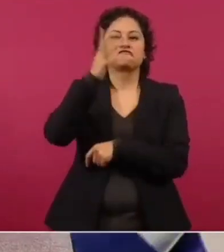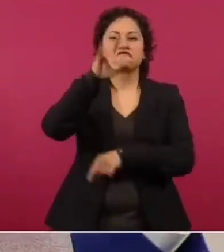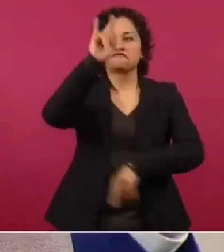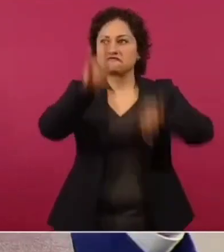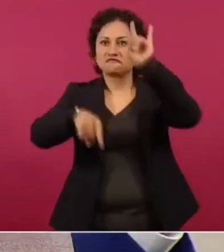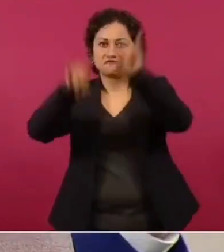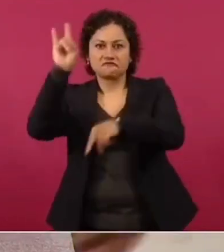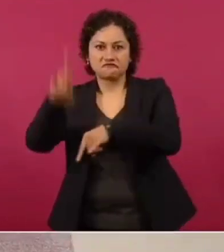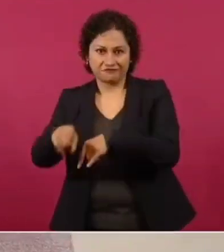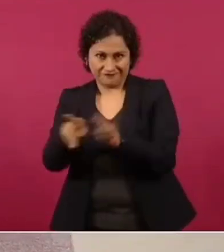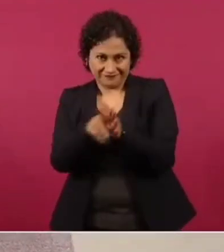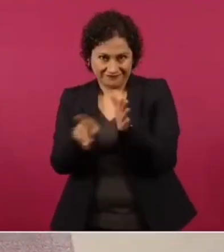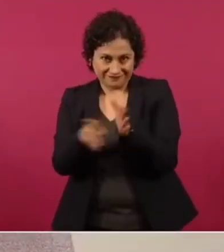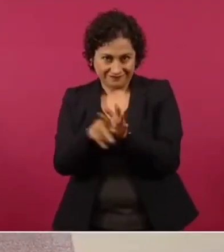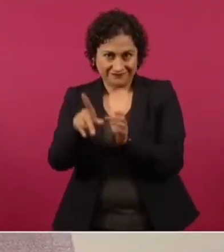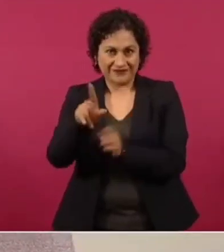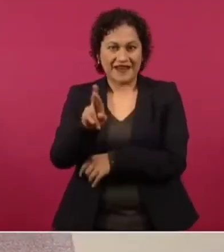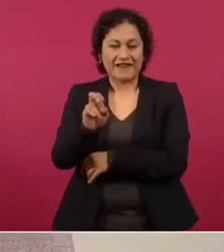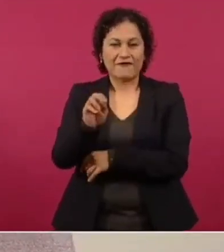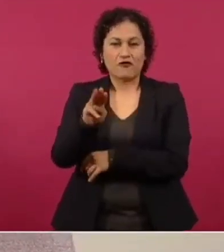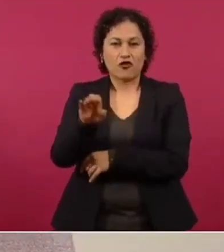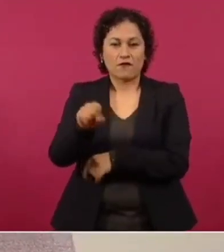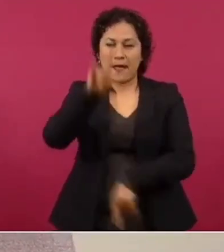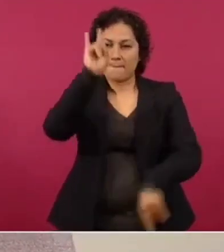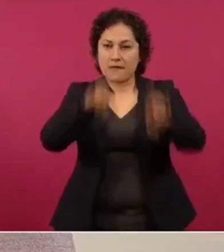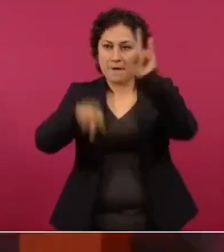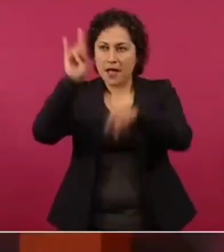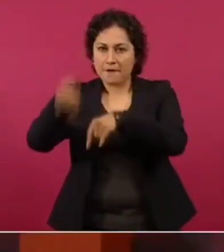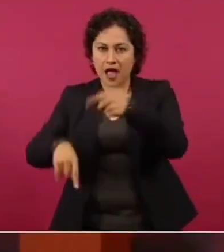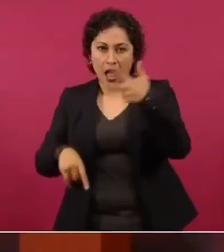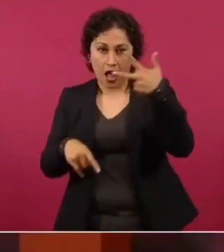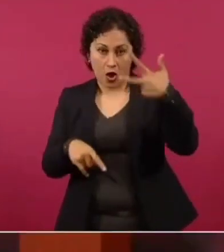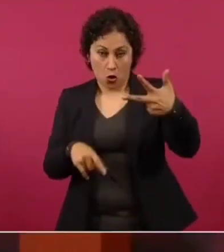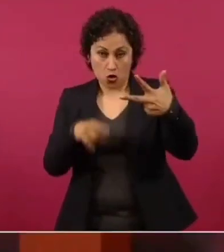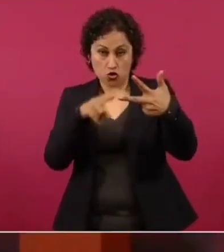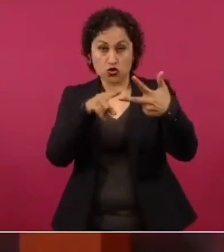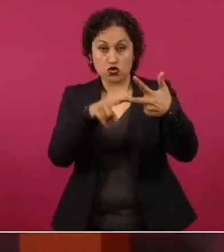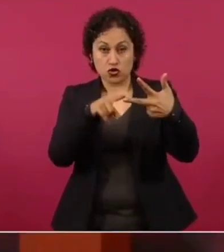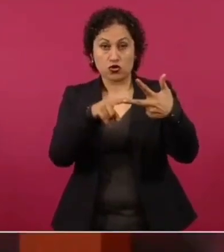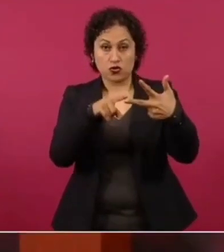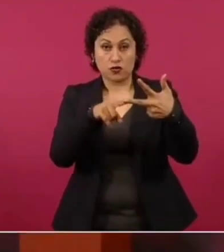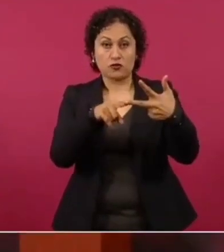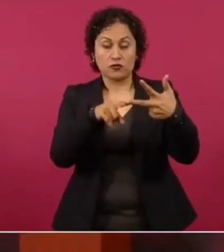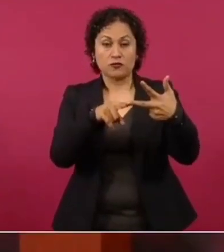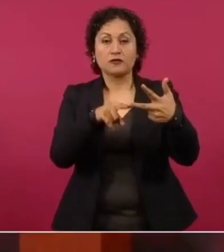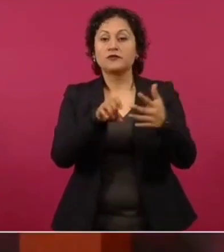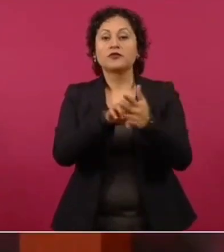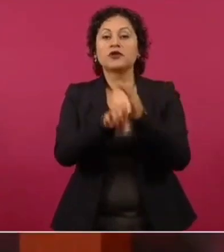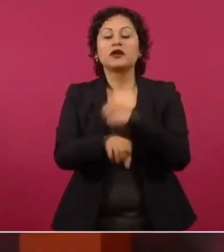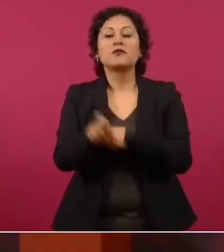peso, está más fuerte que nunca.